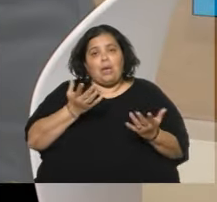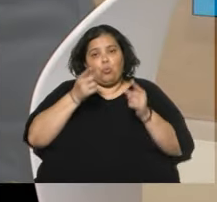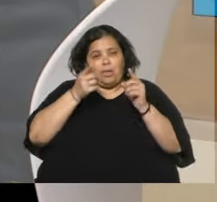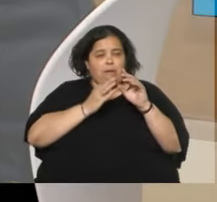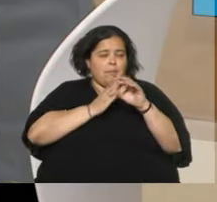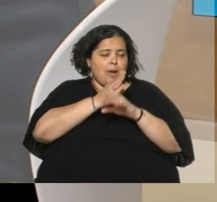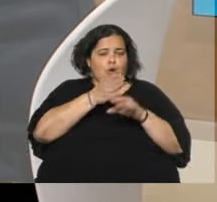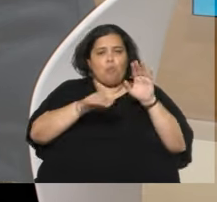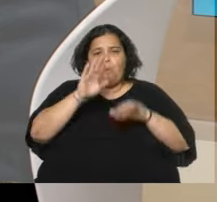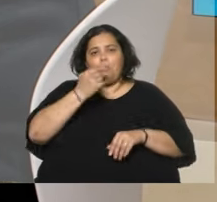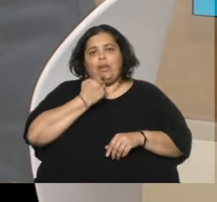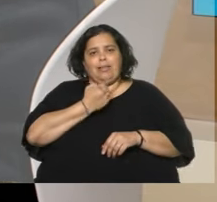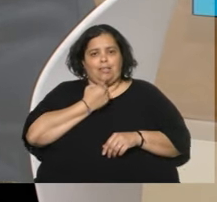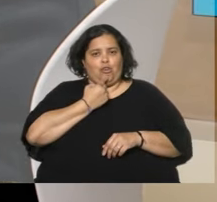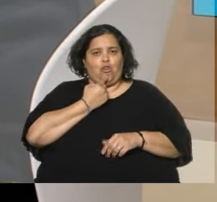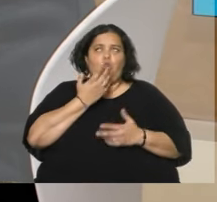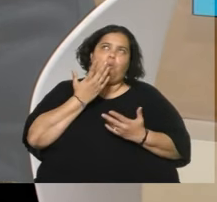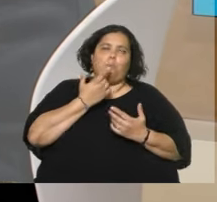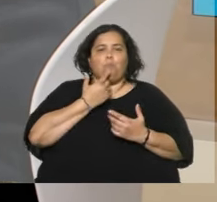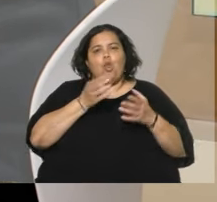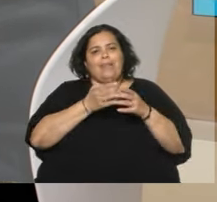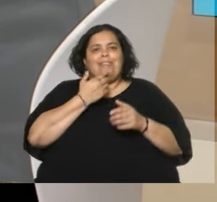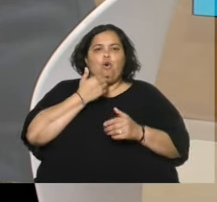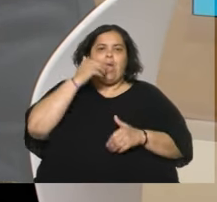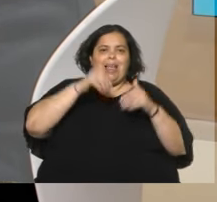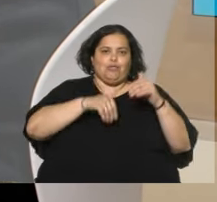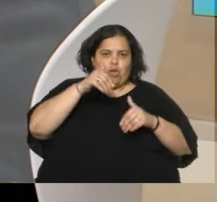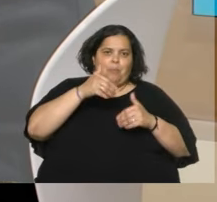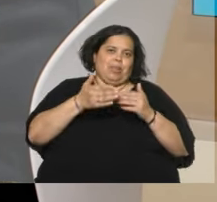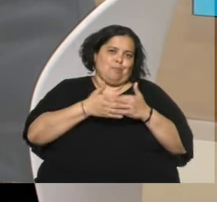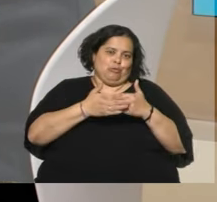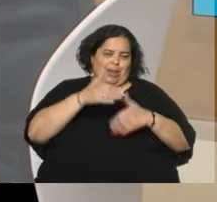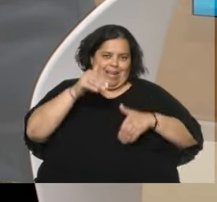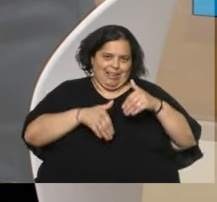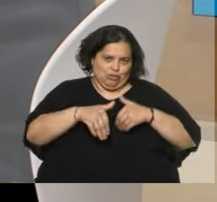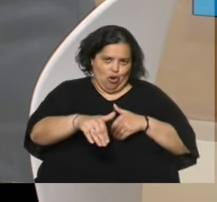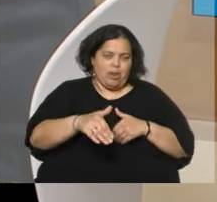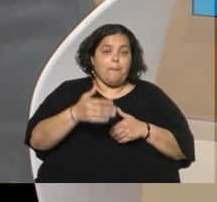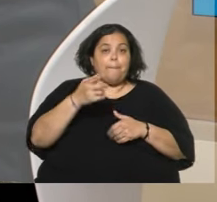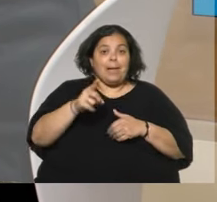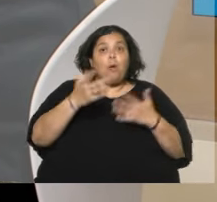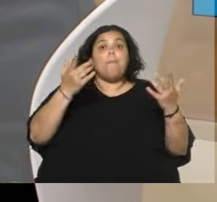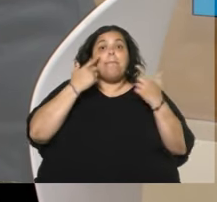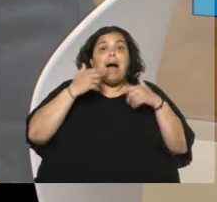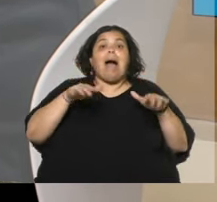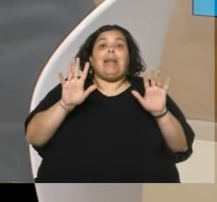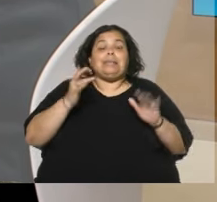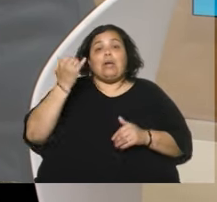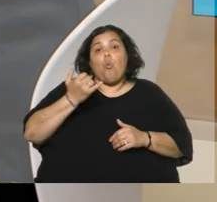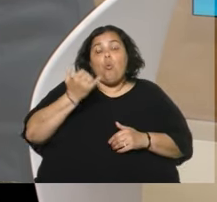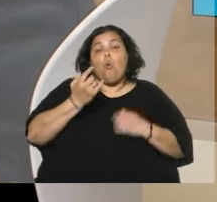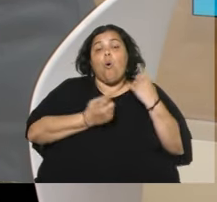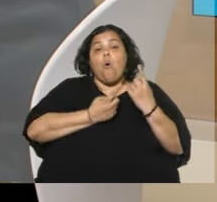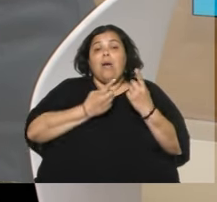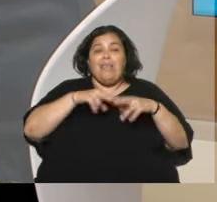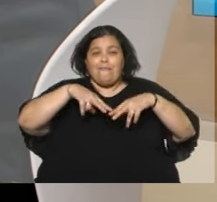político, digamos, o político electoral, porque vio que estamos cerca de las elecciones también. Parece que, parece no, hubo una, hay varias denuncias, ¿no? Hubo